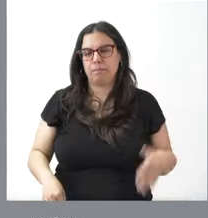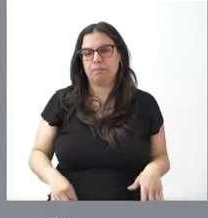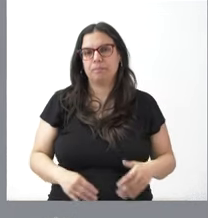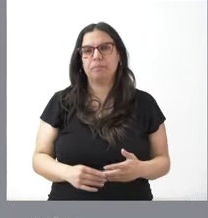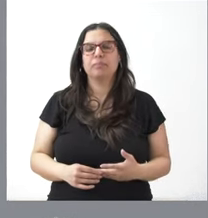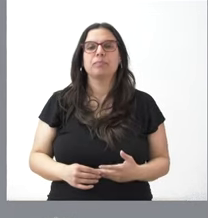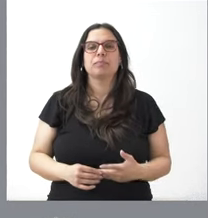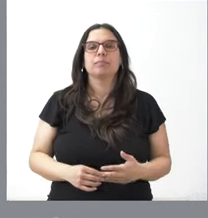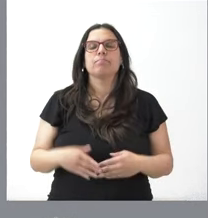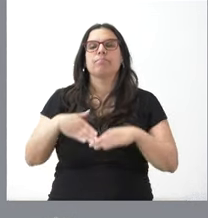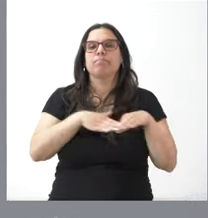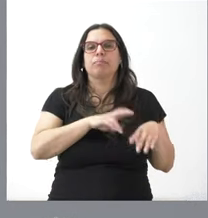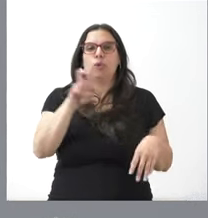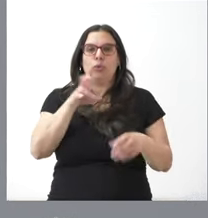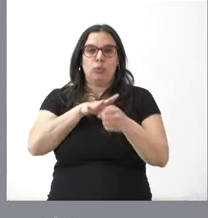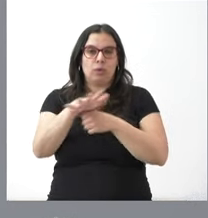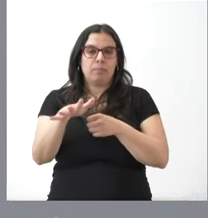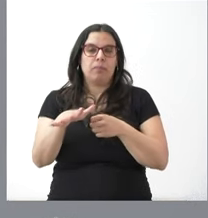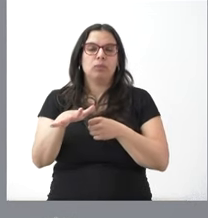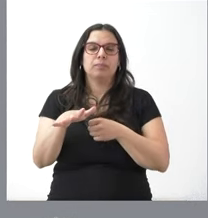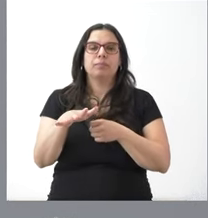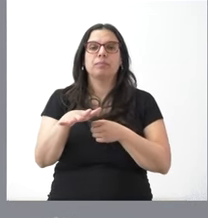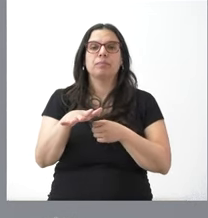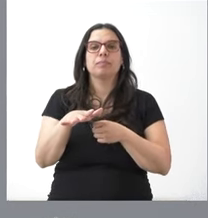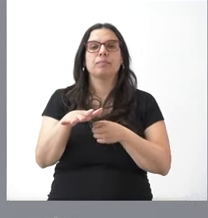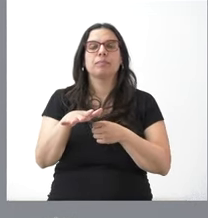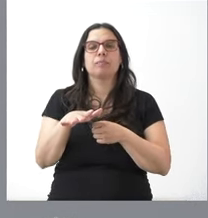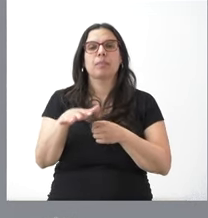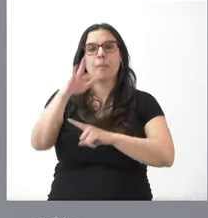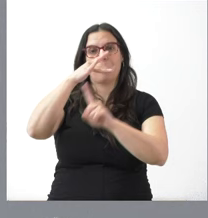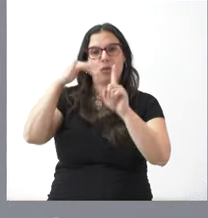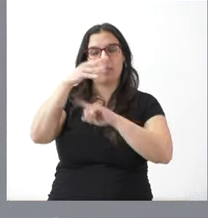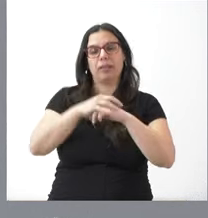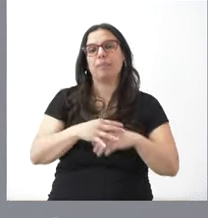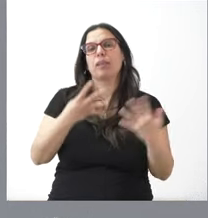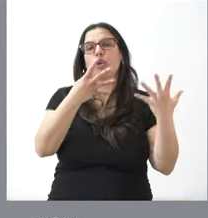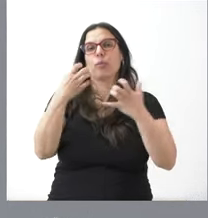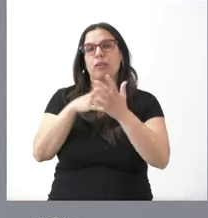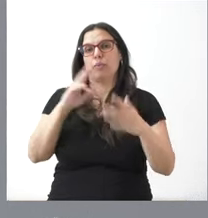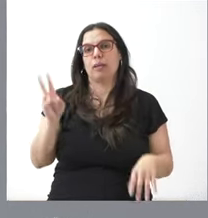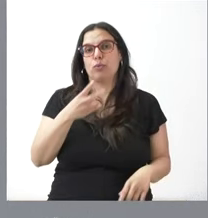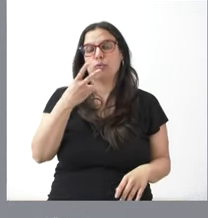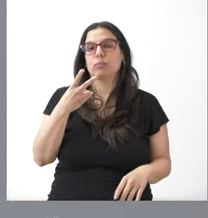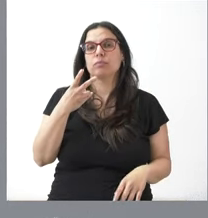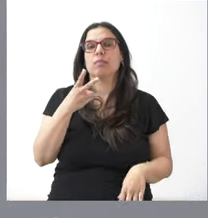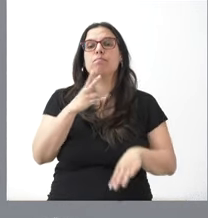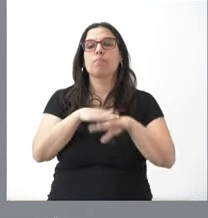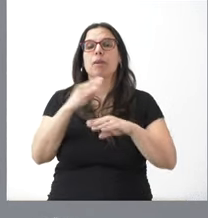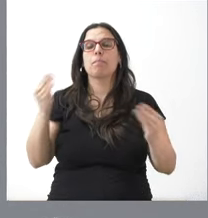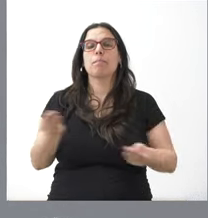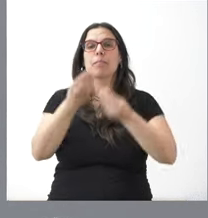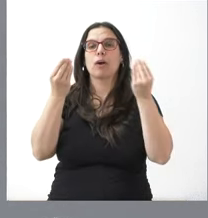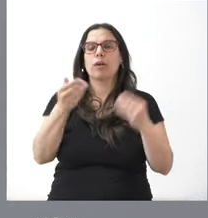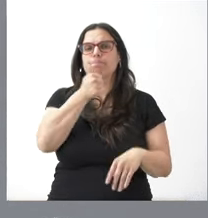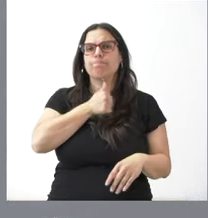Ya en otro ámbito de cosas y pasando al ámbito de medioambiente, 900.000 euros para mejorar la resiliencia